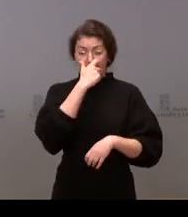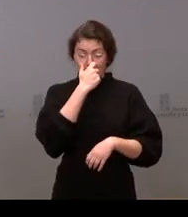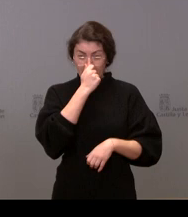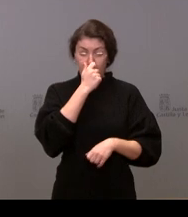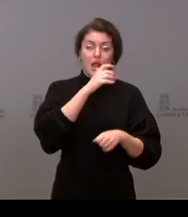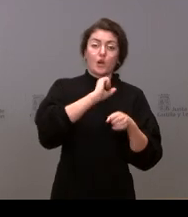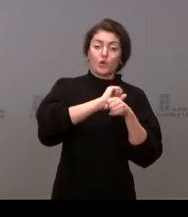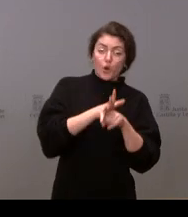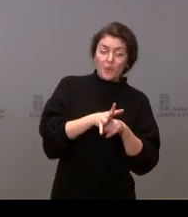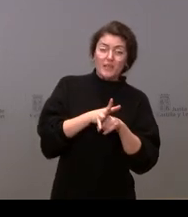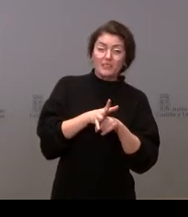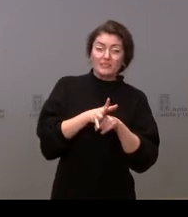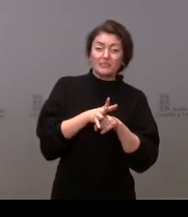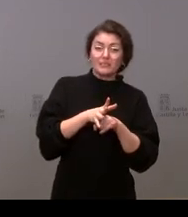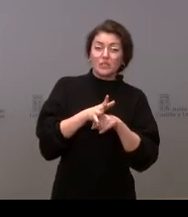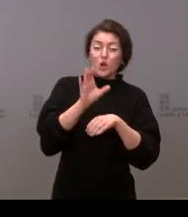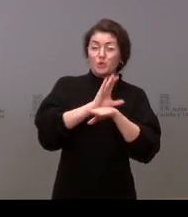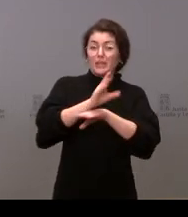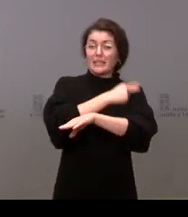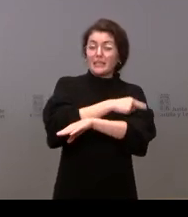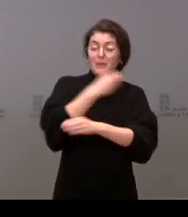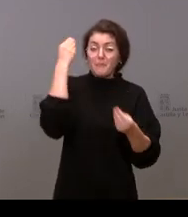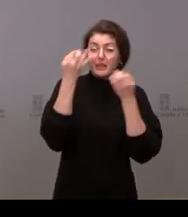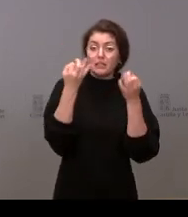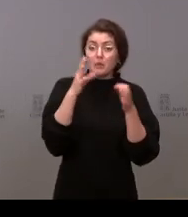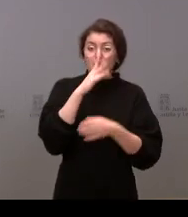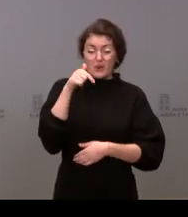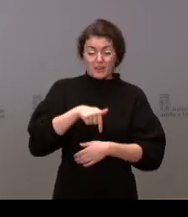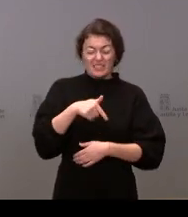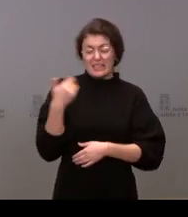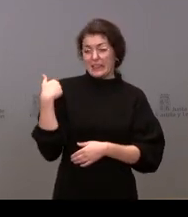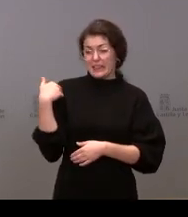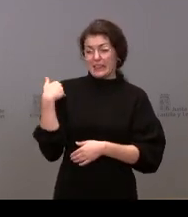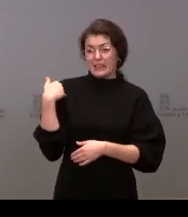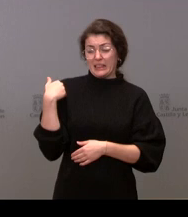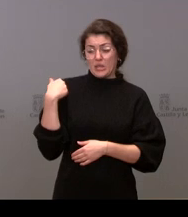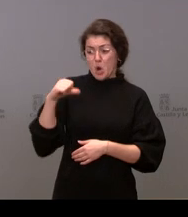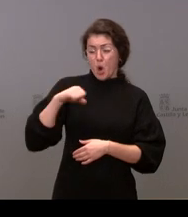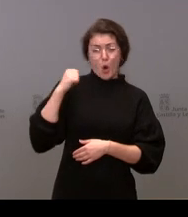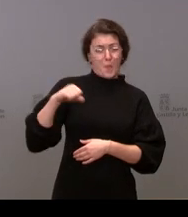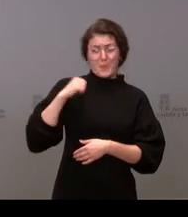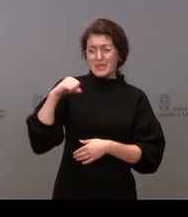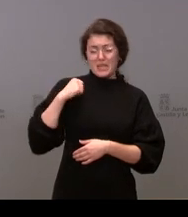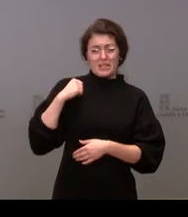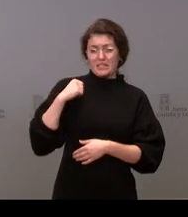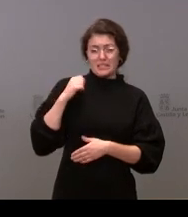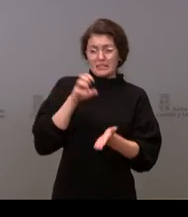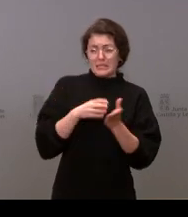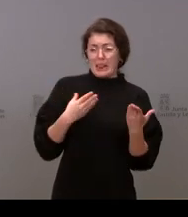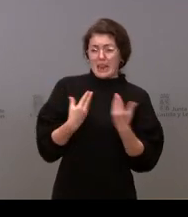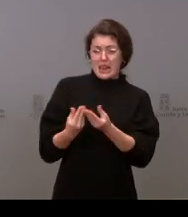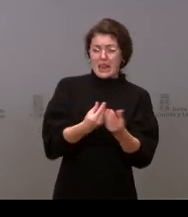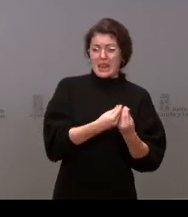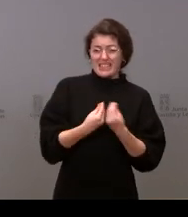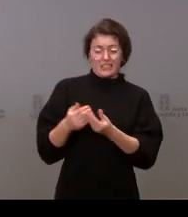COVID porque aquí hace un tiempo atrás teníamos el hospital prácticamente lleno cuando empieza